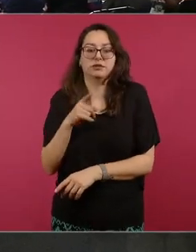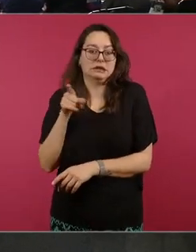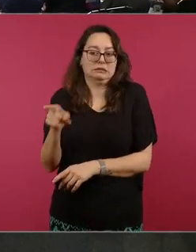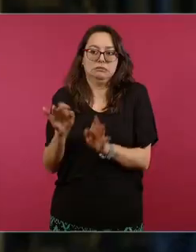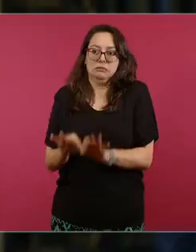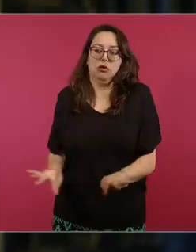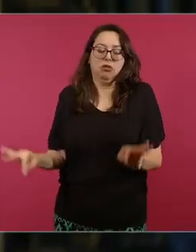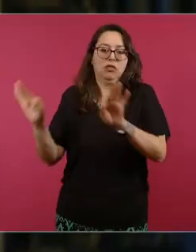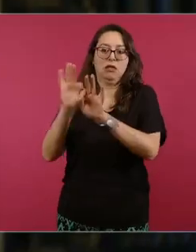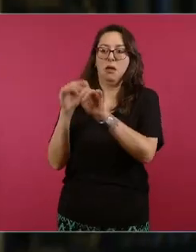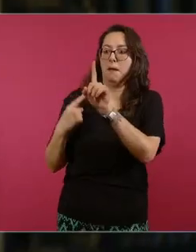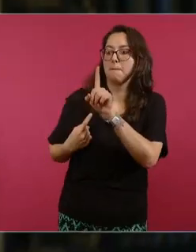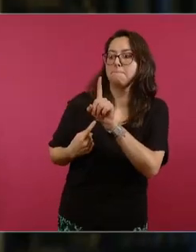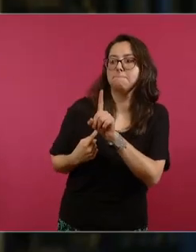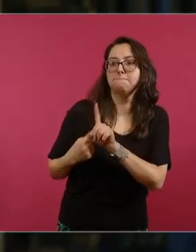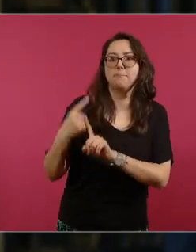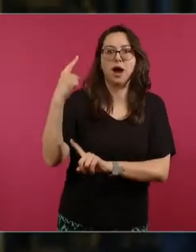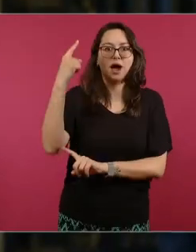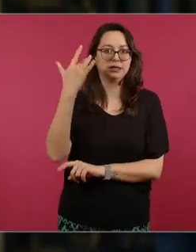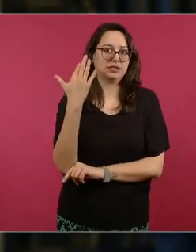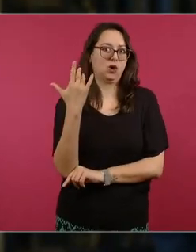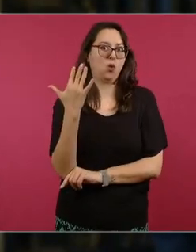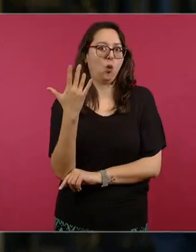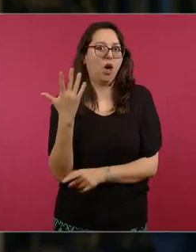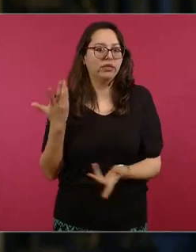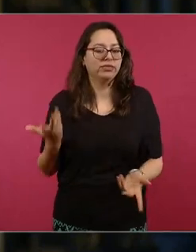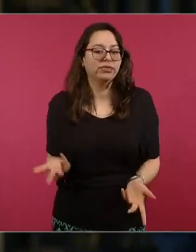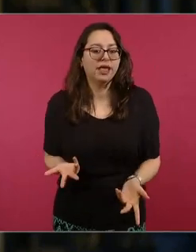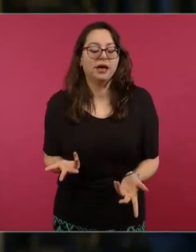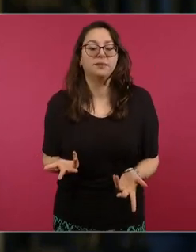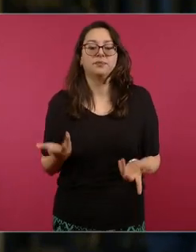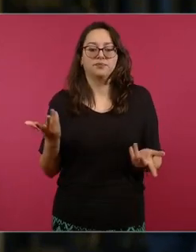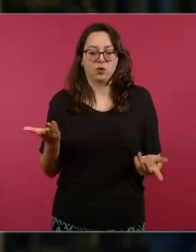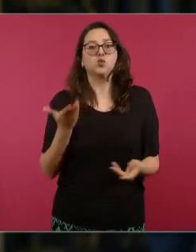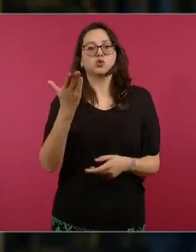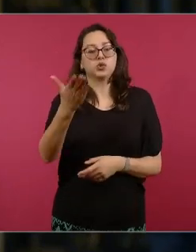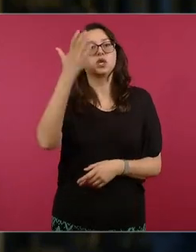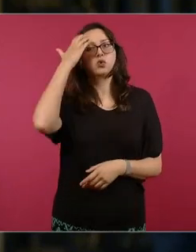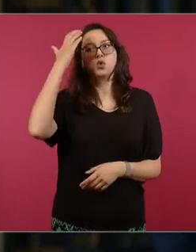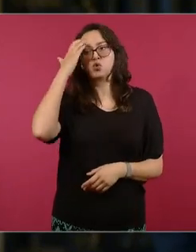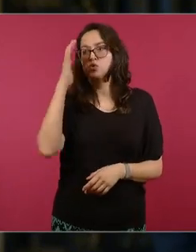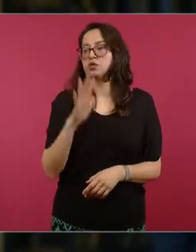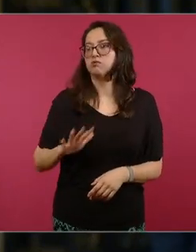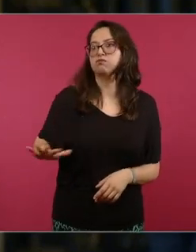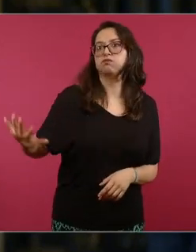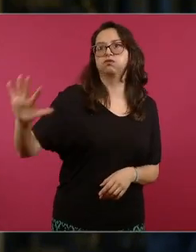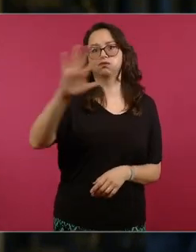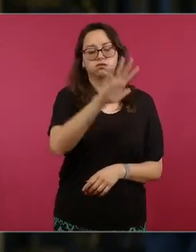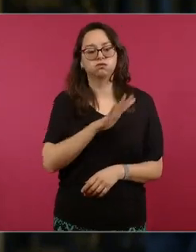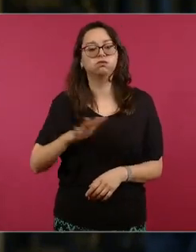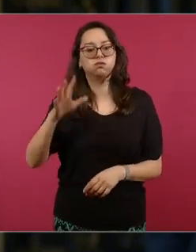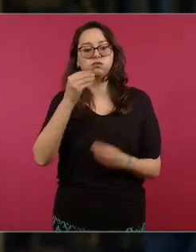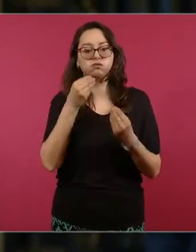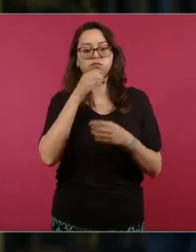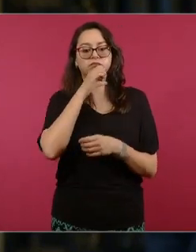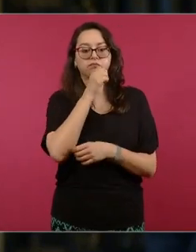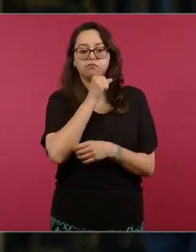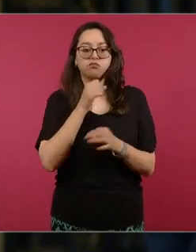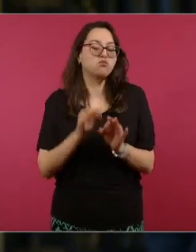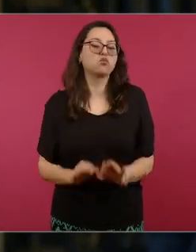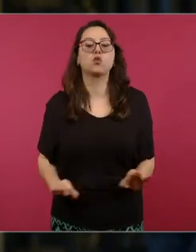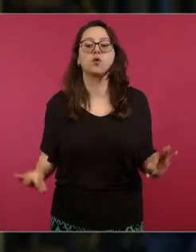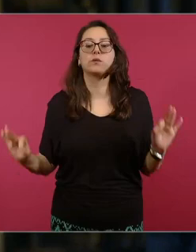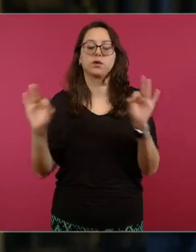grados en Hermosillo en San Luis Río Colorado en Mexicali donde acaba usted de estar también bueno pues es un asunto de vital